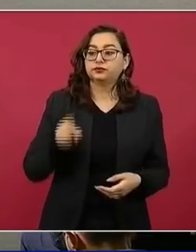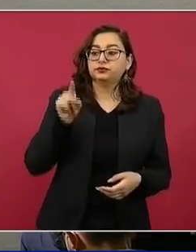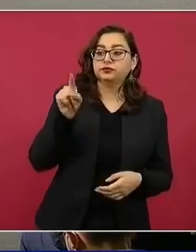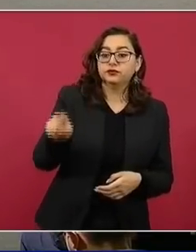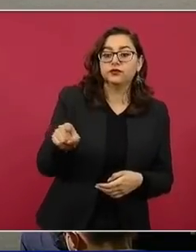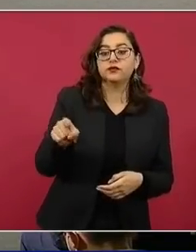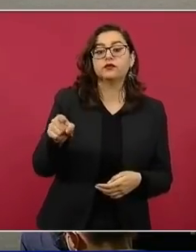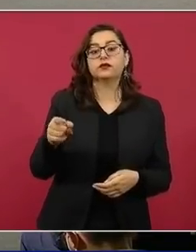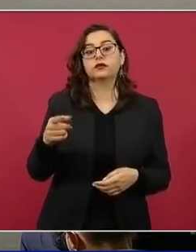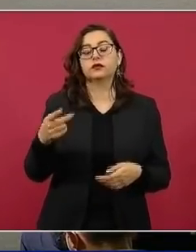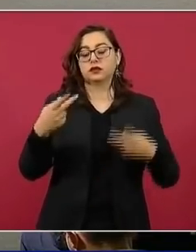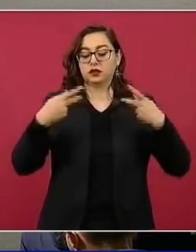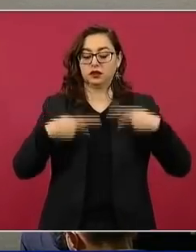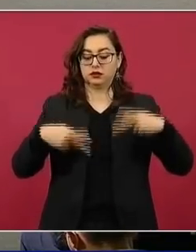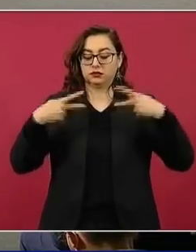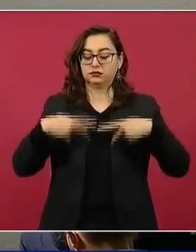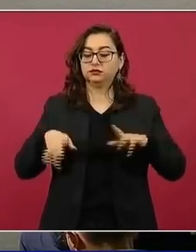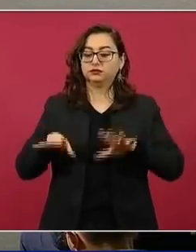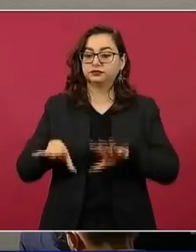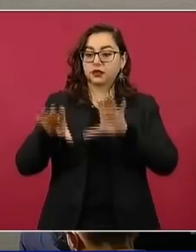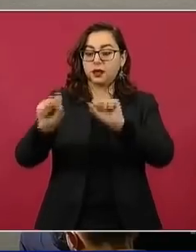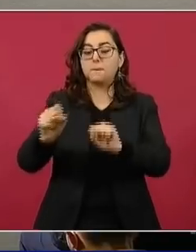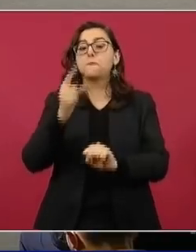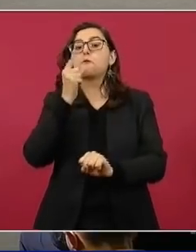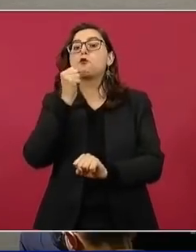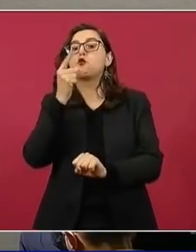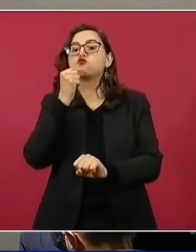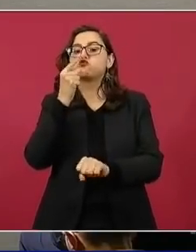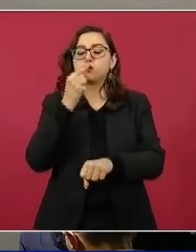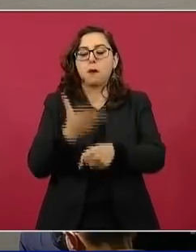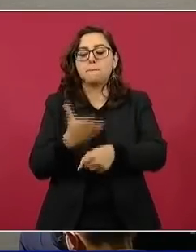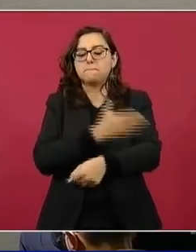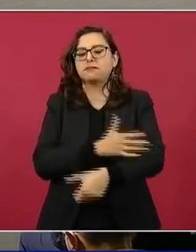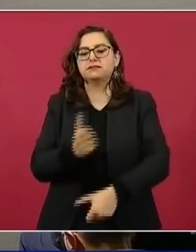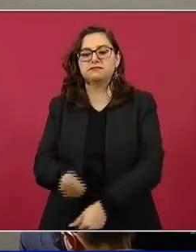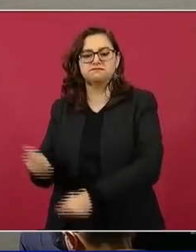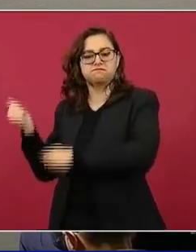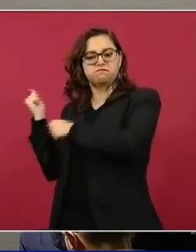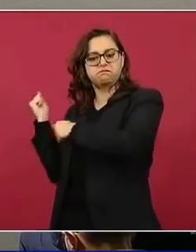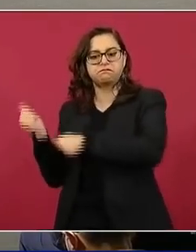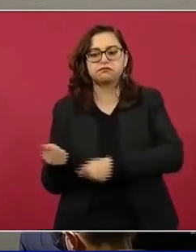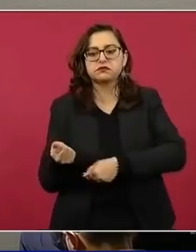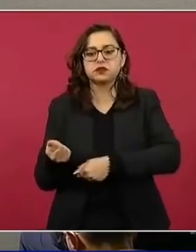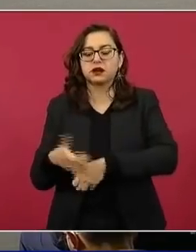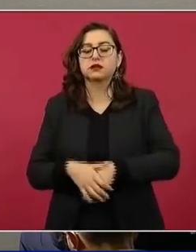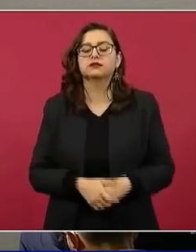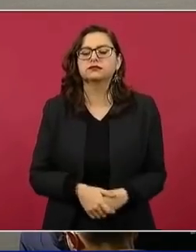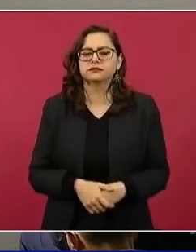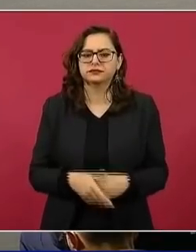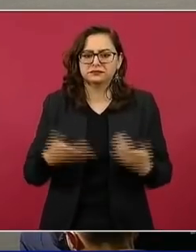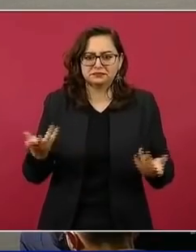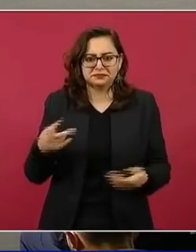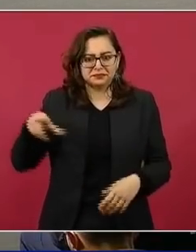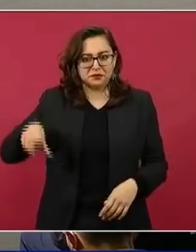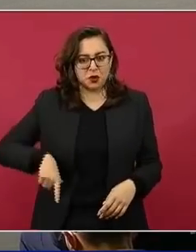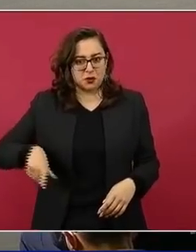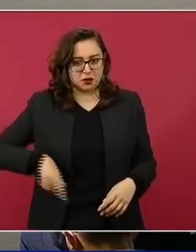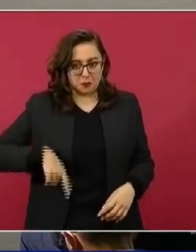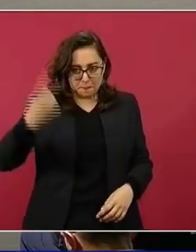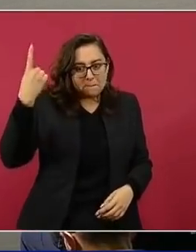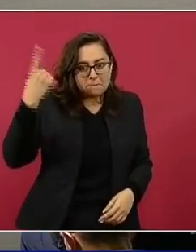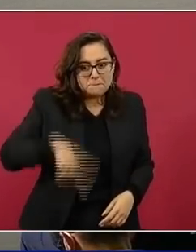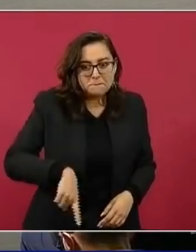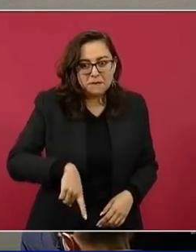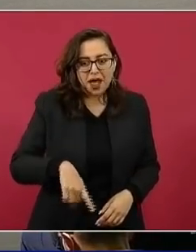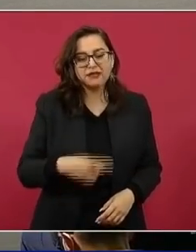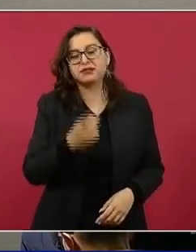a una persona detenida en las instalaciones policíacas municipales, como si el gobernador diera las órdenes